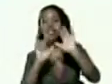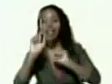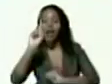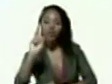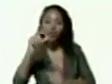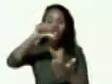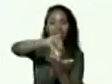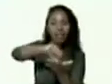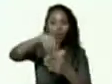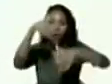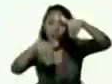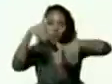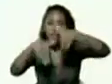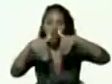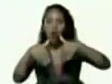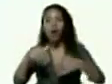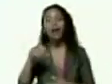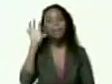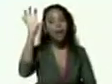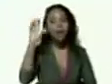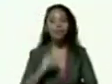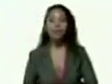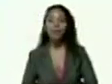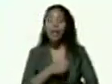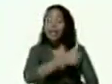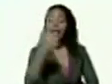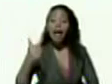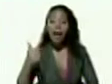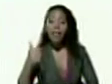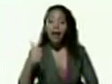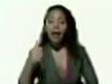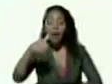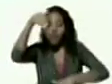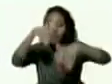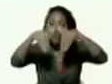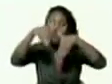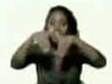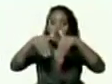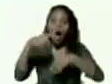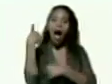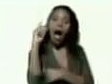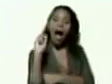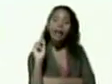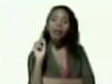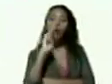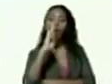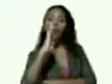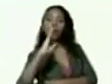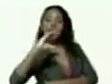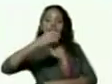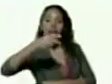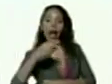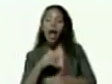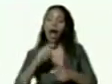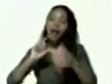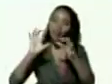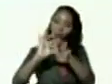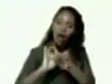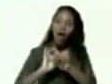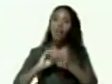electorales del país y en cada centro electoral hay una OVC articulada organizada